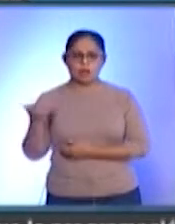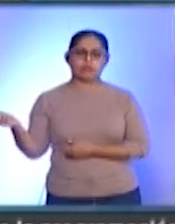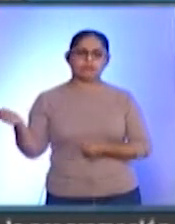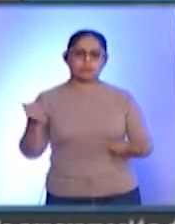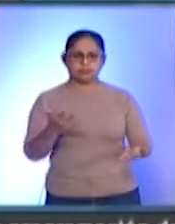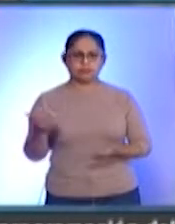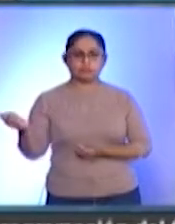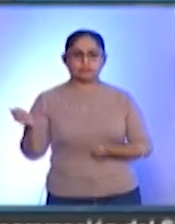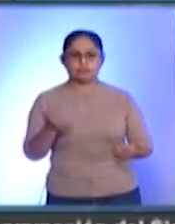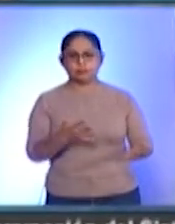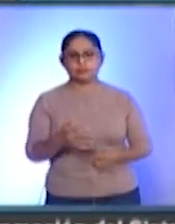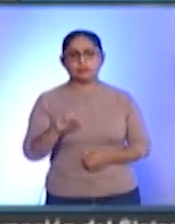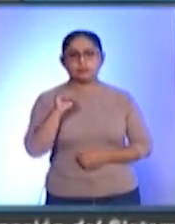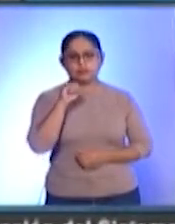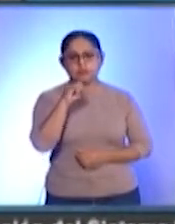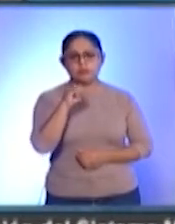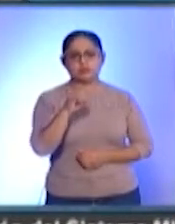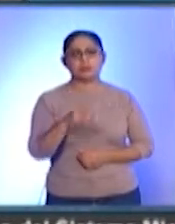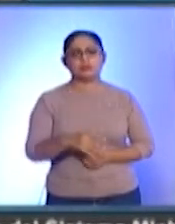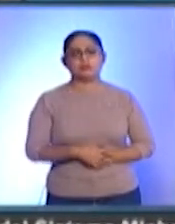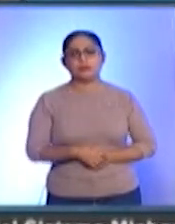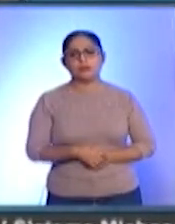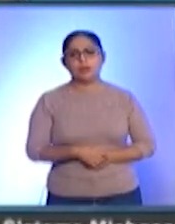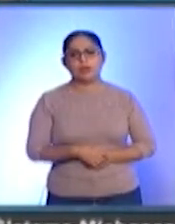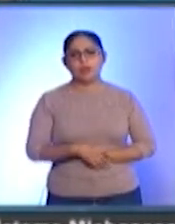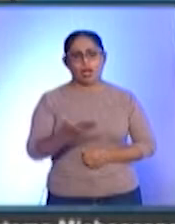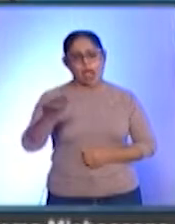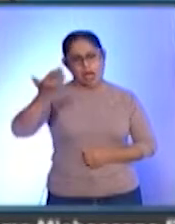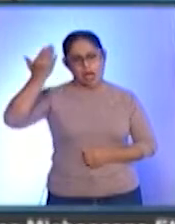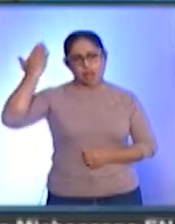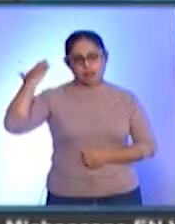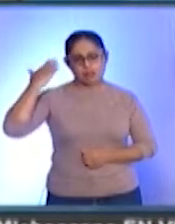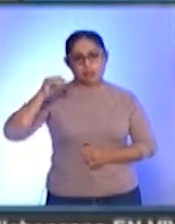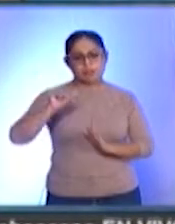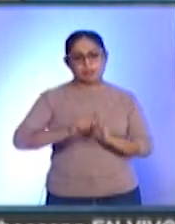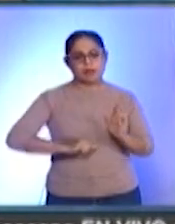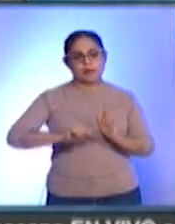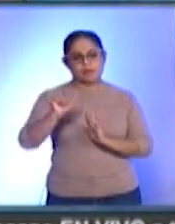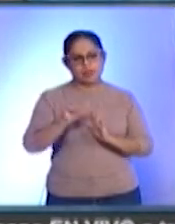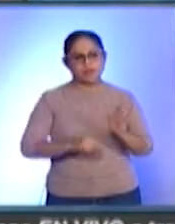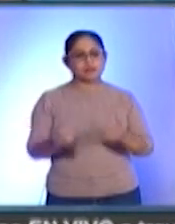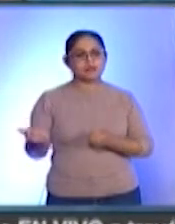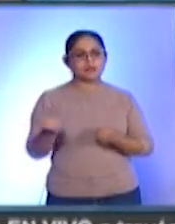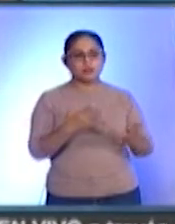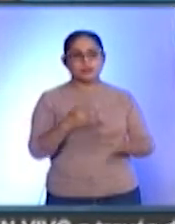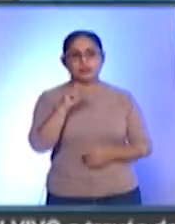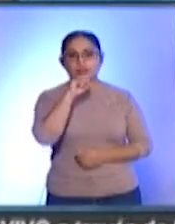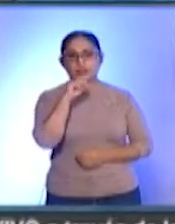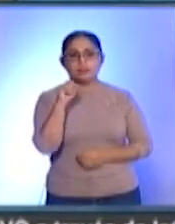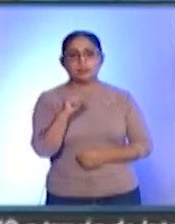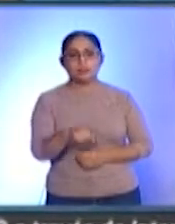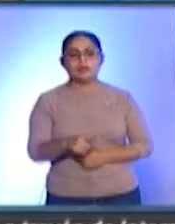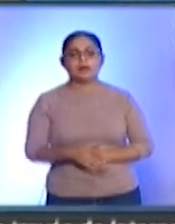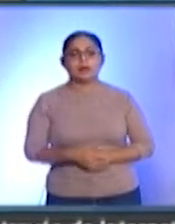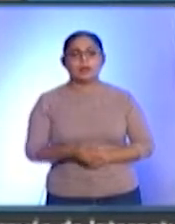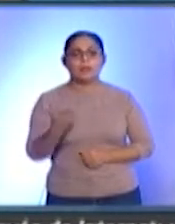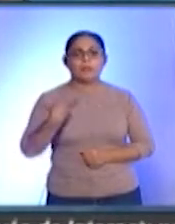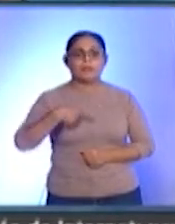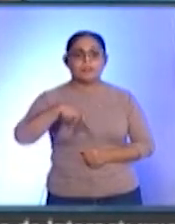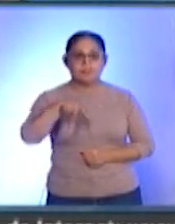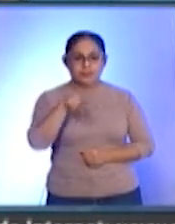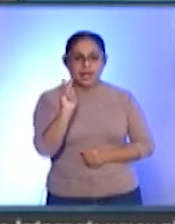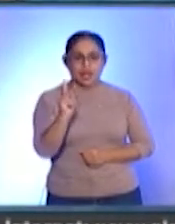al ritmo que estuvo llegando en los anteriores meses. Sin embargo, bueno, el líder de la brigada